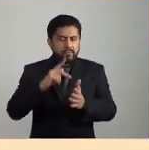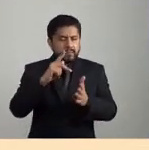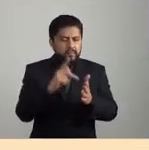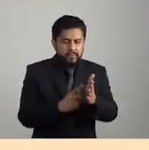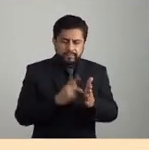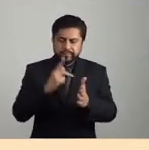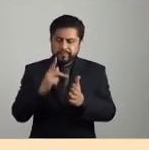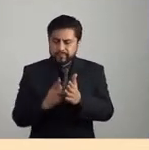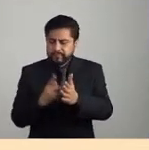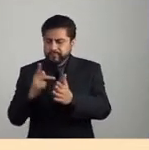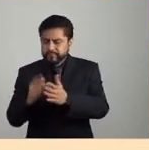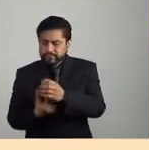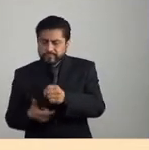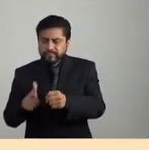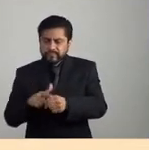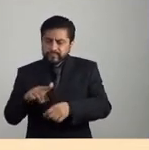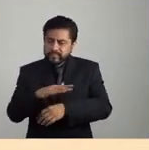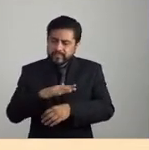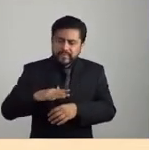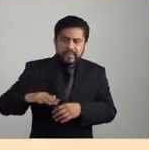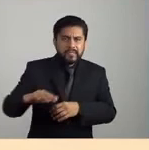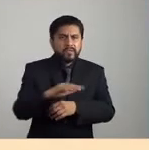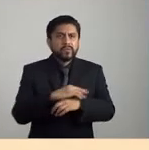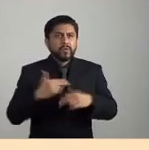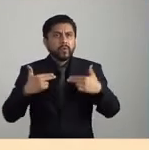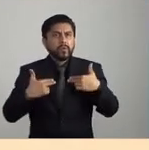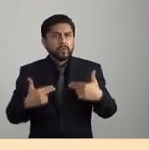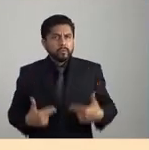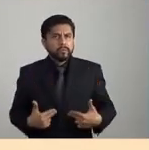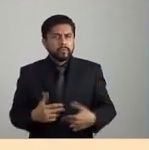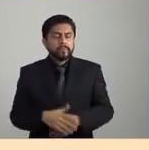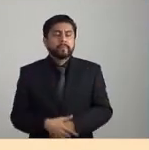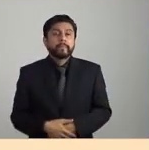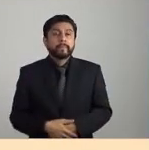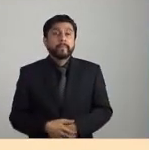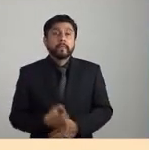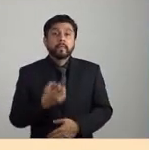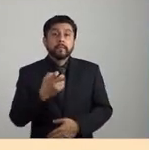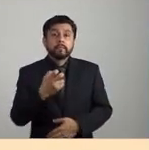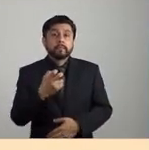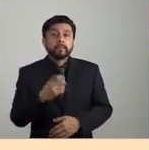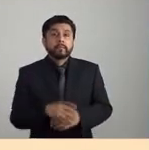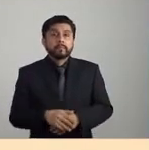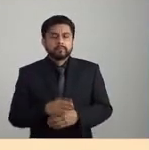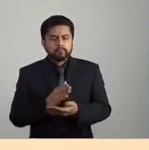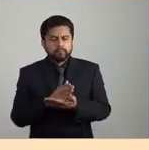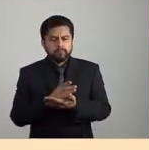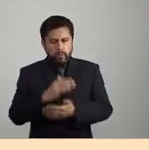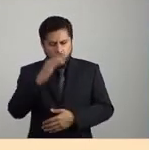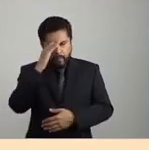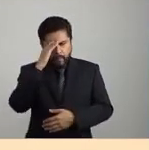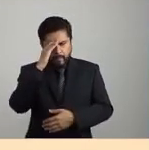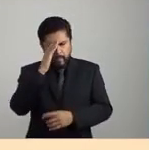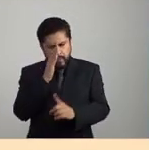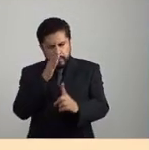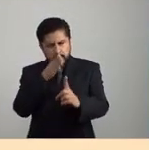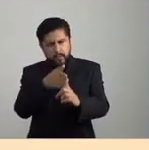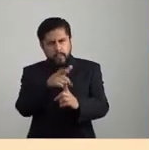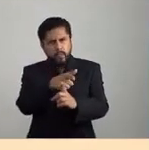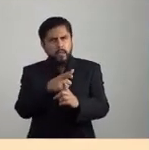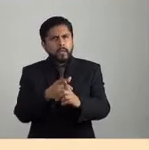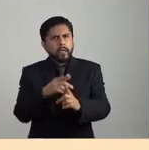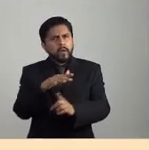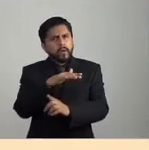la especie humana, ¿no? Entonces, en ese sentido, bueno, pensaría, ¿no?, en cuál es esa